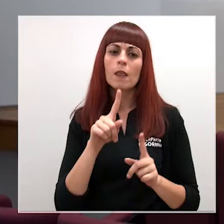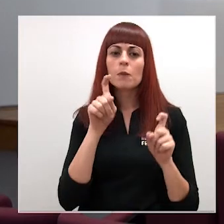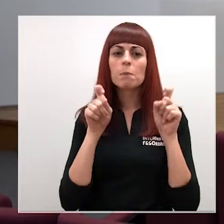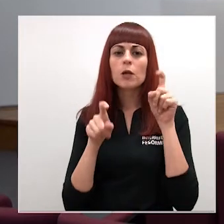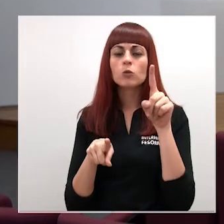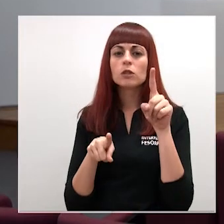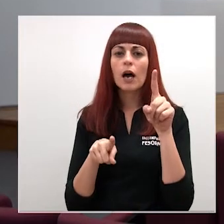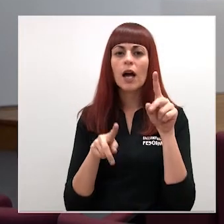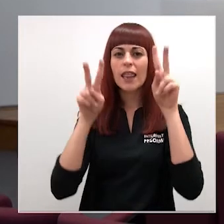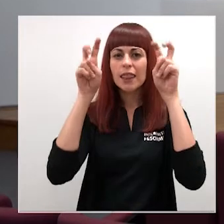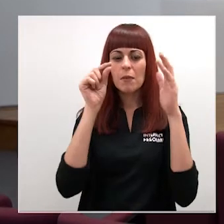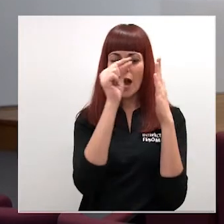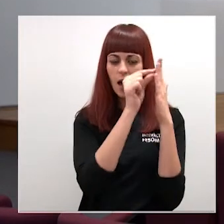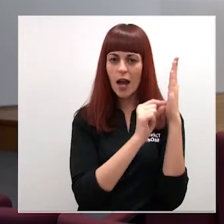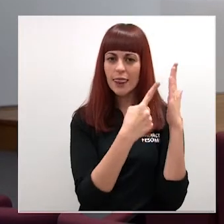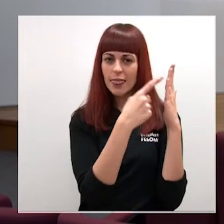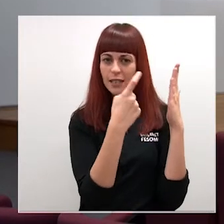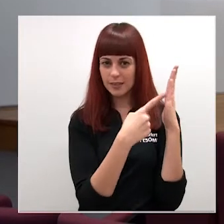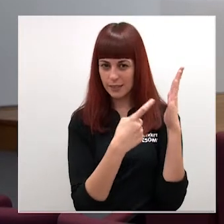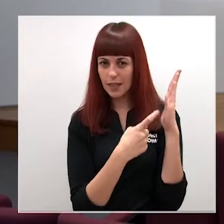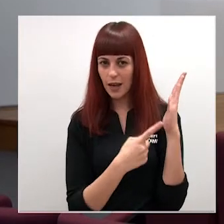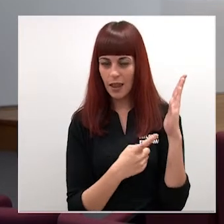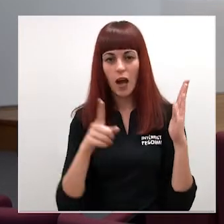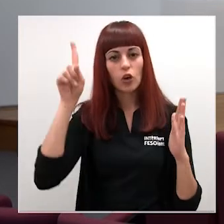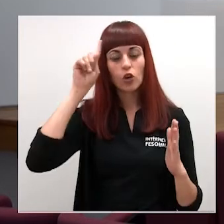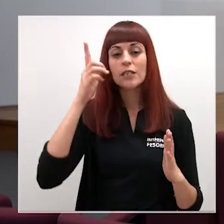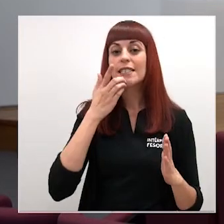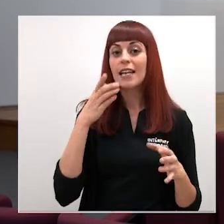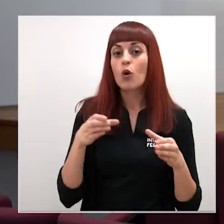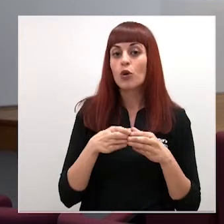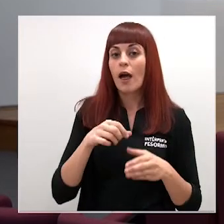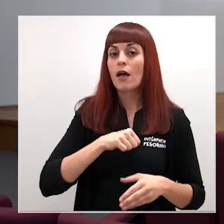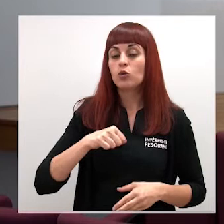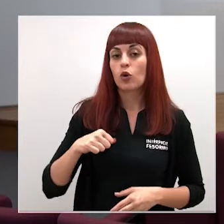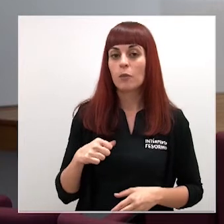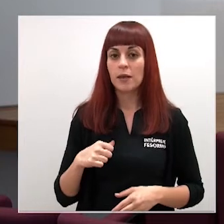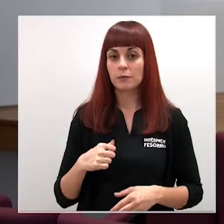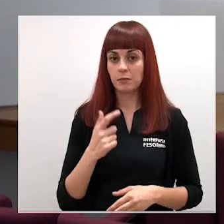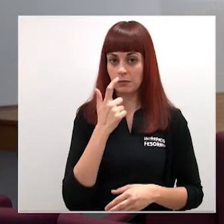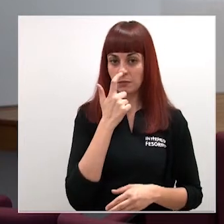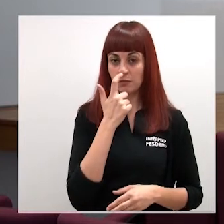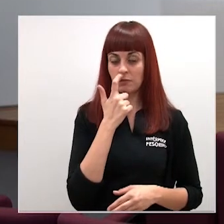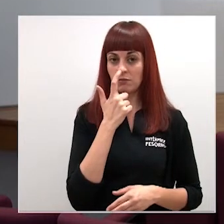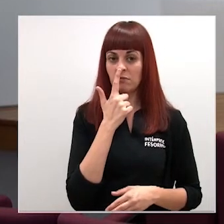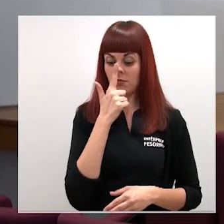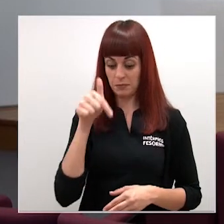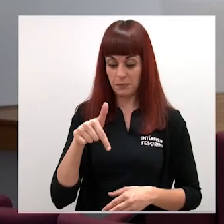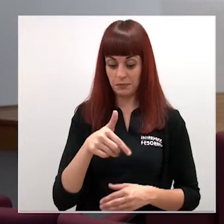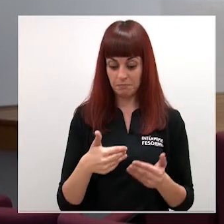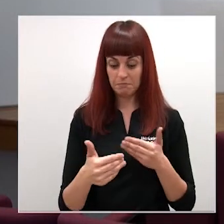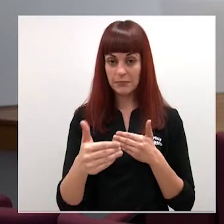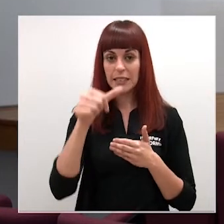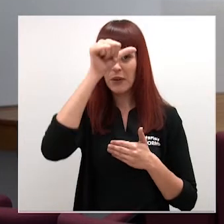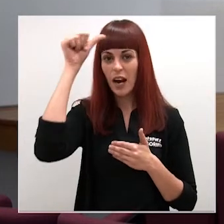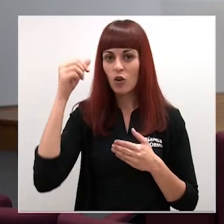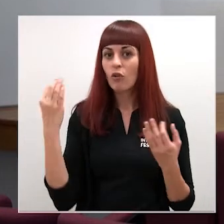relación con la desescalada y no sé si se ha planteado desde la comunidad autónoma de cara a este verano qué es lo que va a